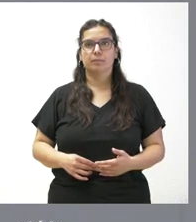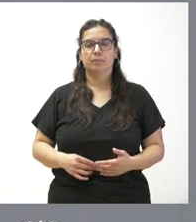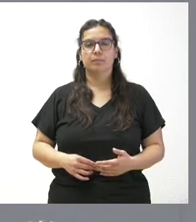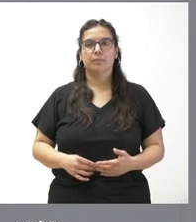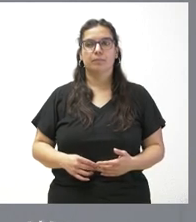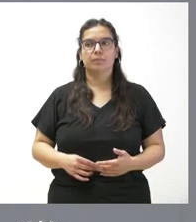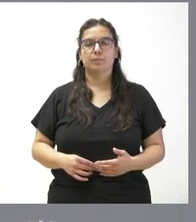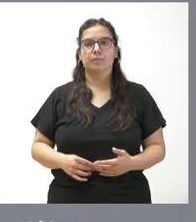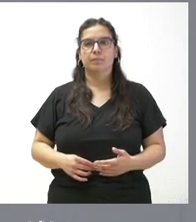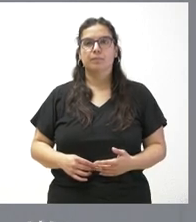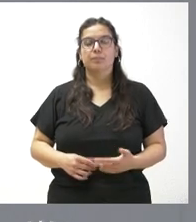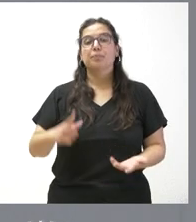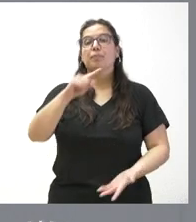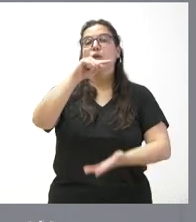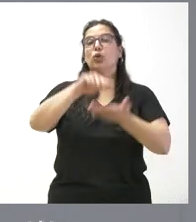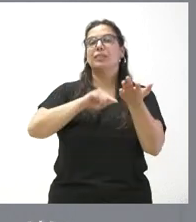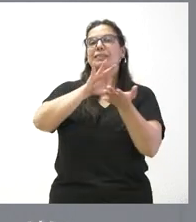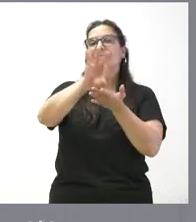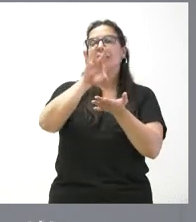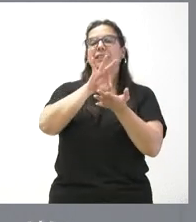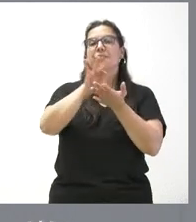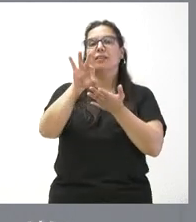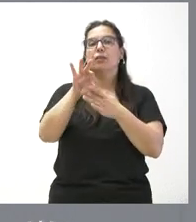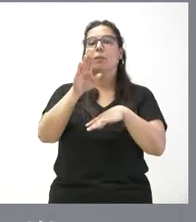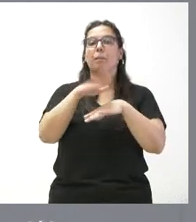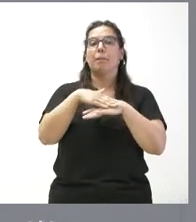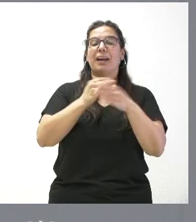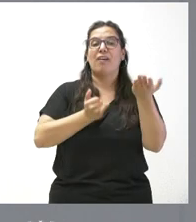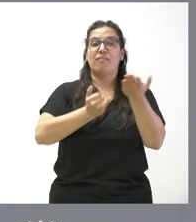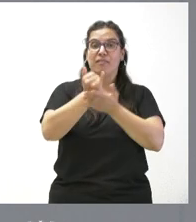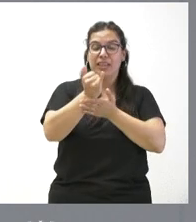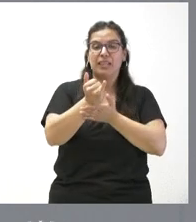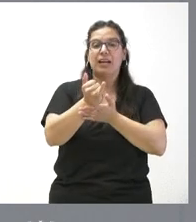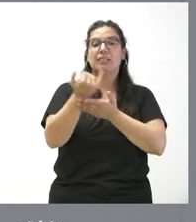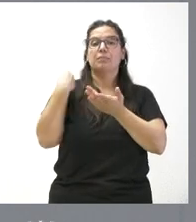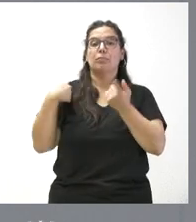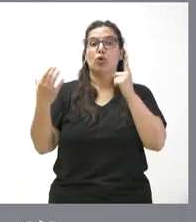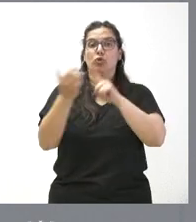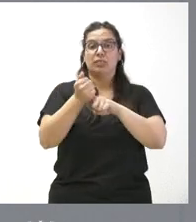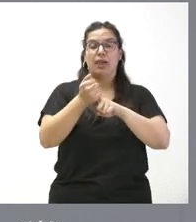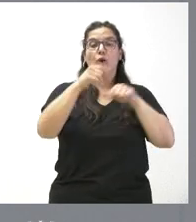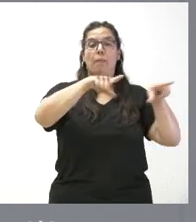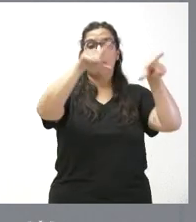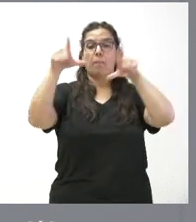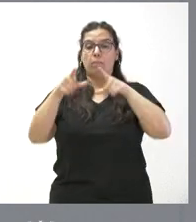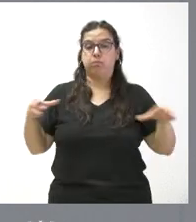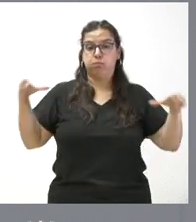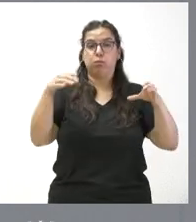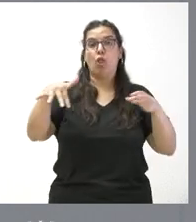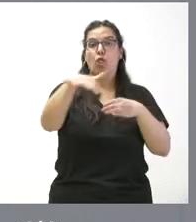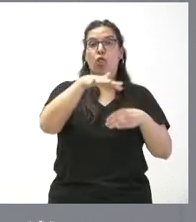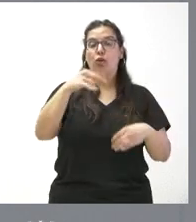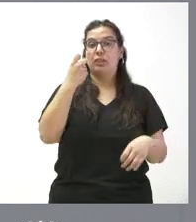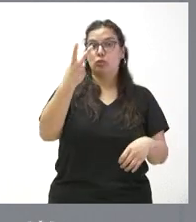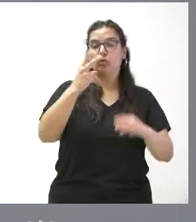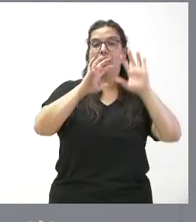Se contrata el servicio para la delimitación de las fincas resultantes de contracciones parcelarias en dos zonas de León,